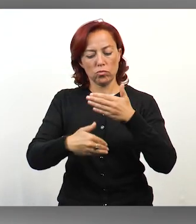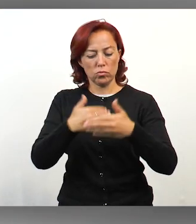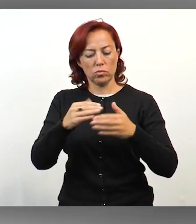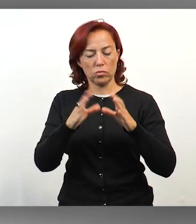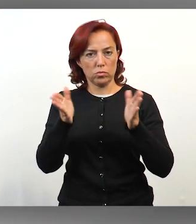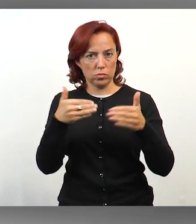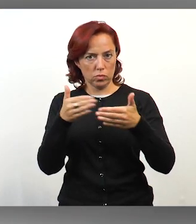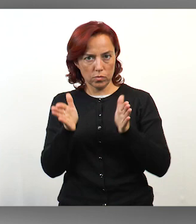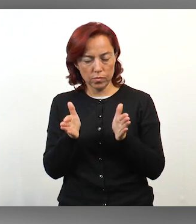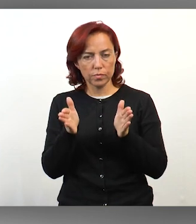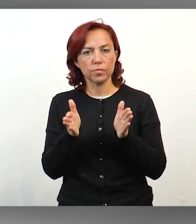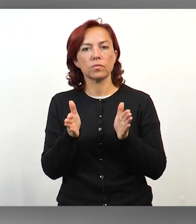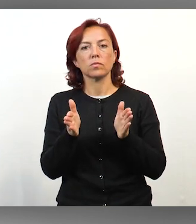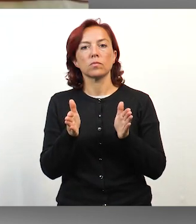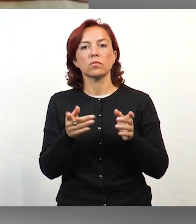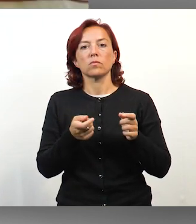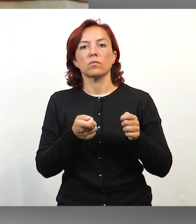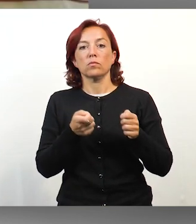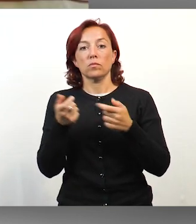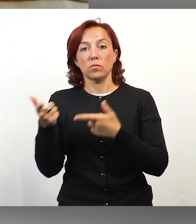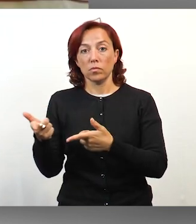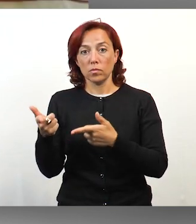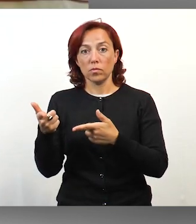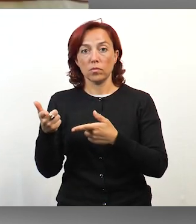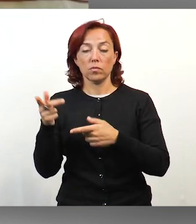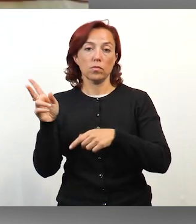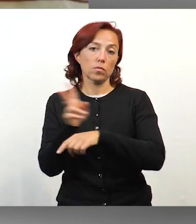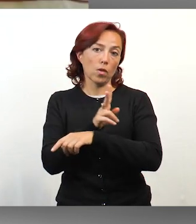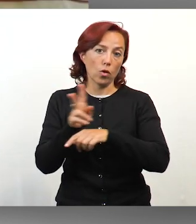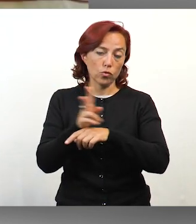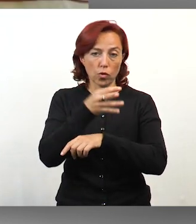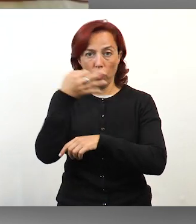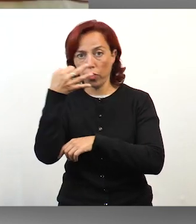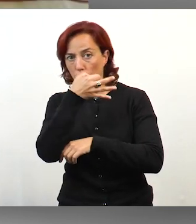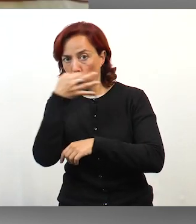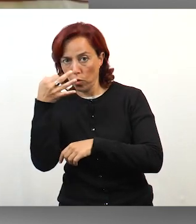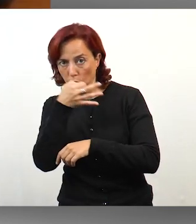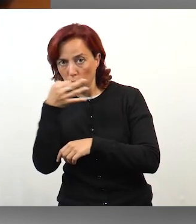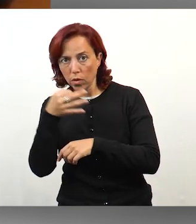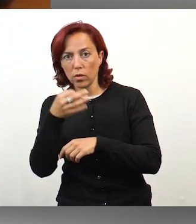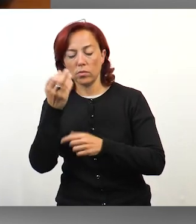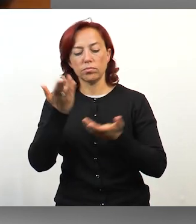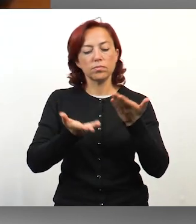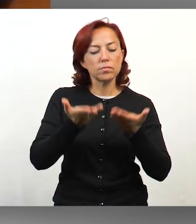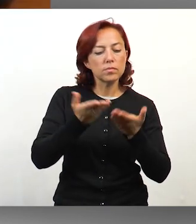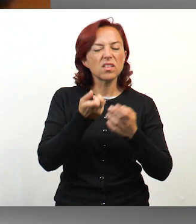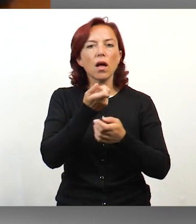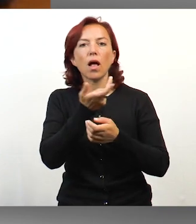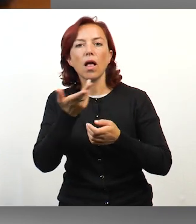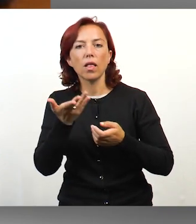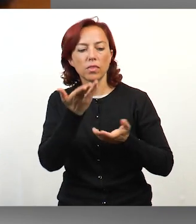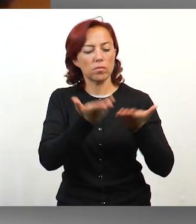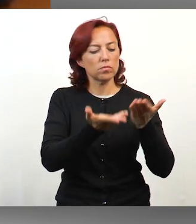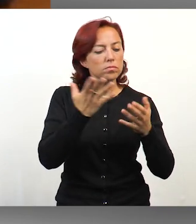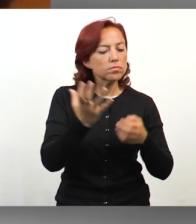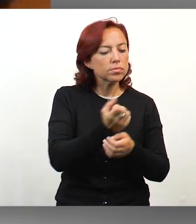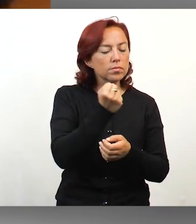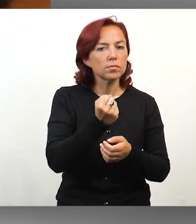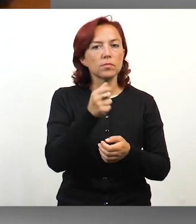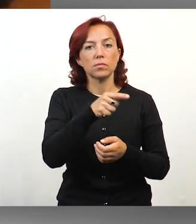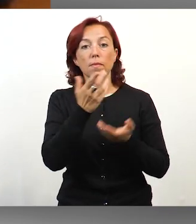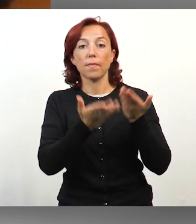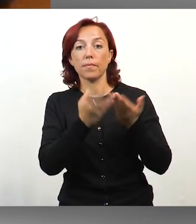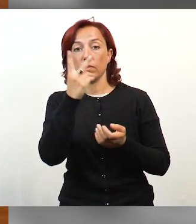envoltorios en forma de ladrillos. Derivada de las actuaciones a la Brigada Departamental Antidrogas, se realizó un pesaje de la sustancia